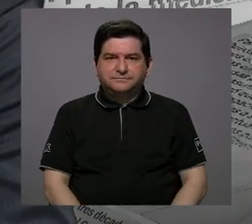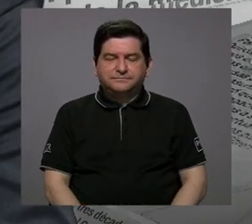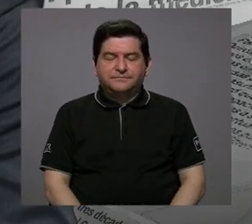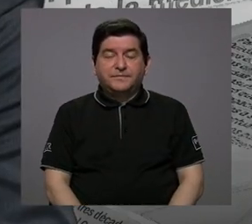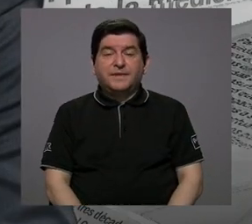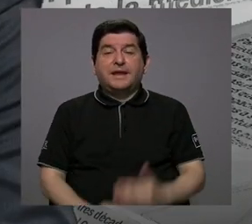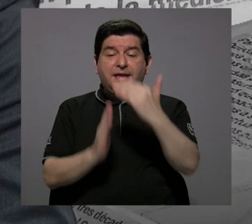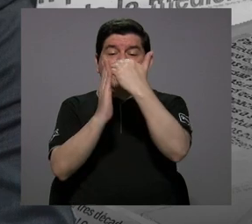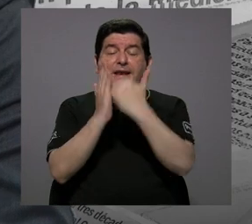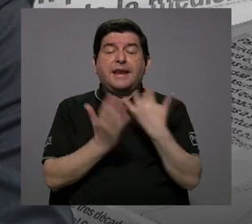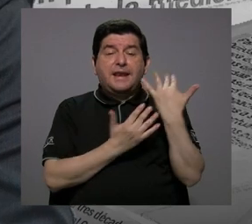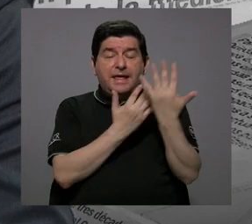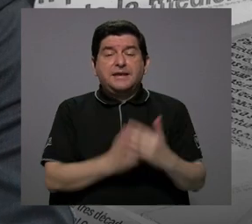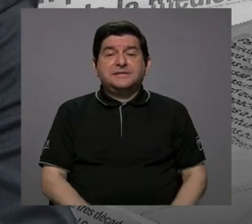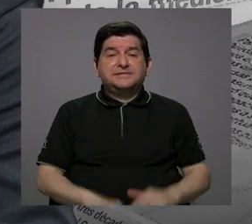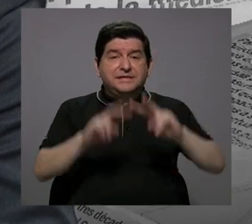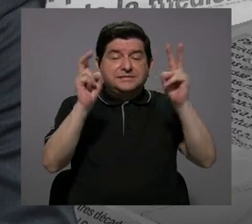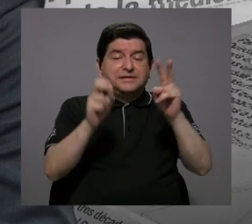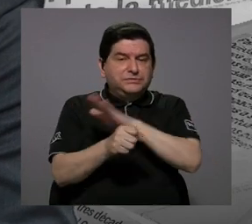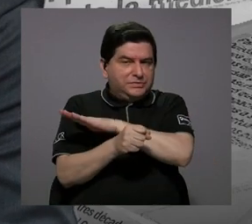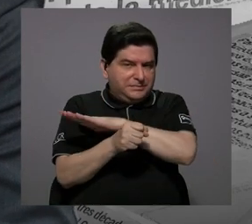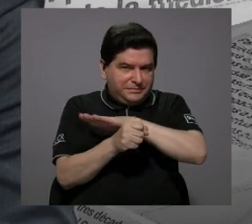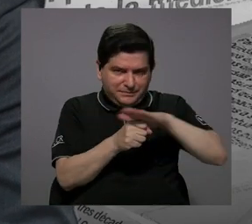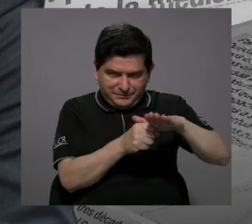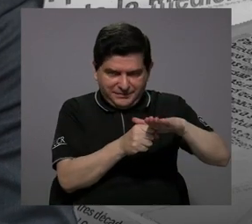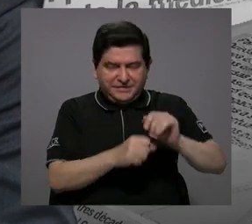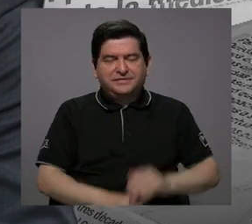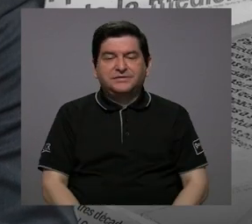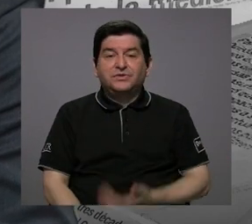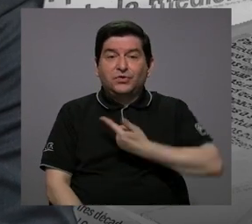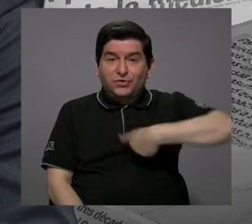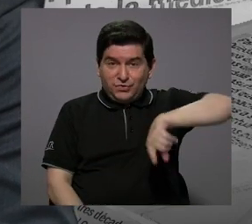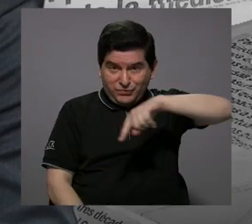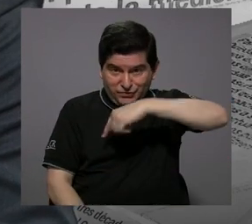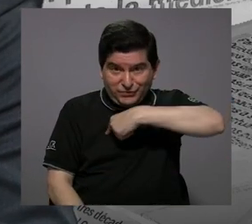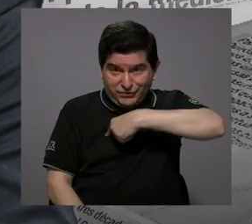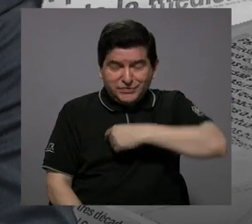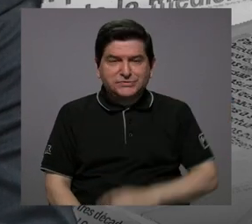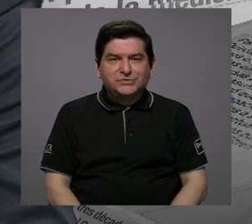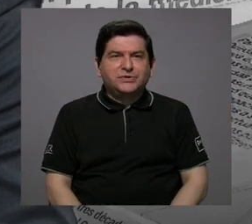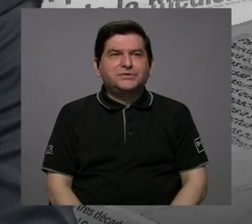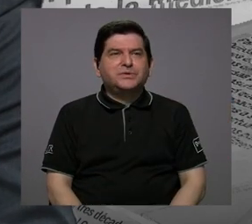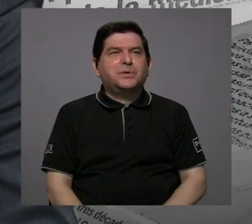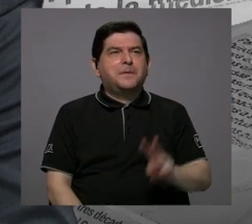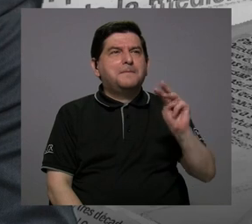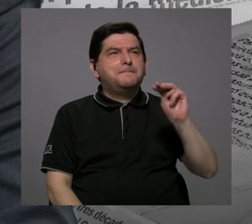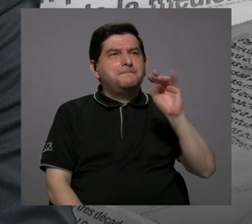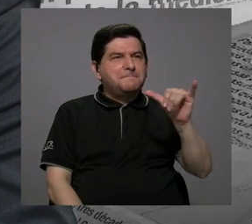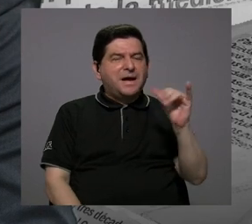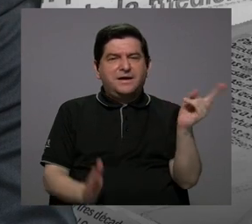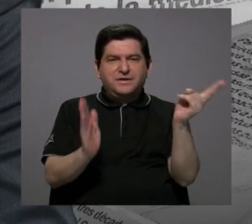listas de espera es un tema integral. Gracias. Precisamente nosotros en el mes de mayo